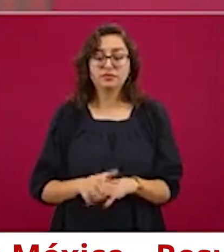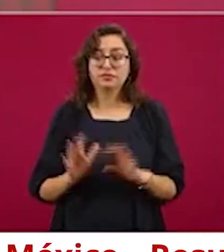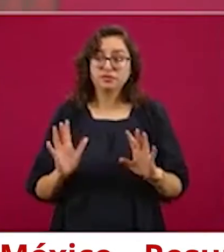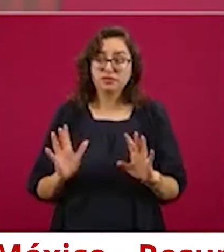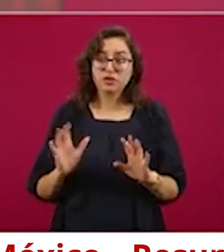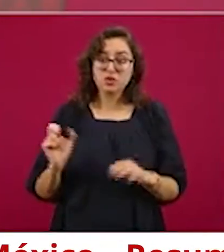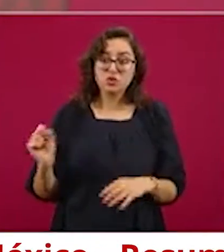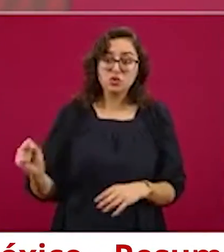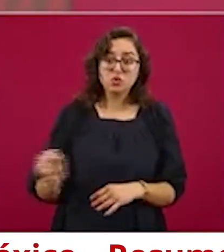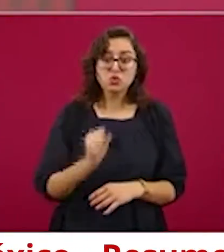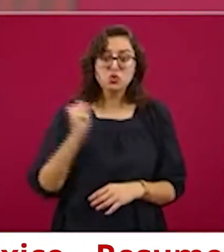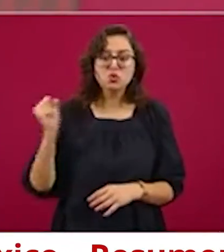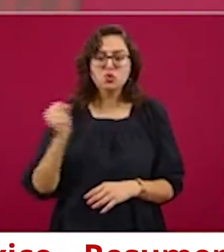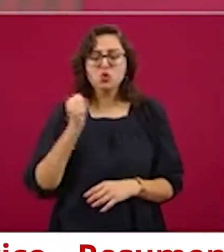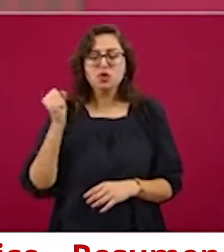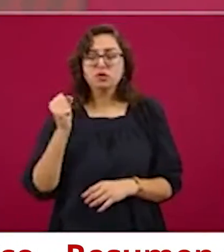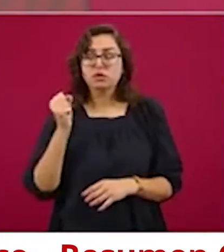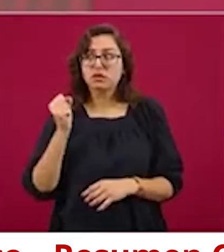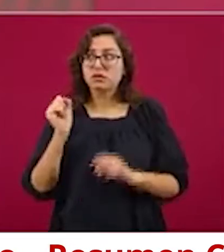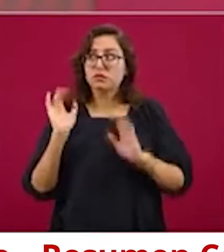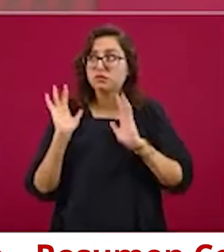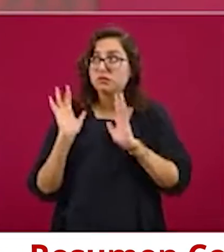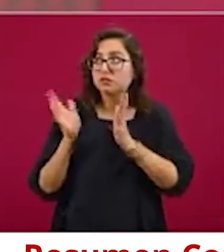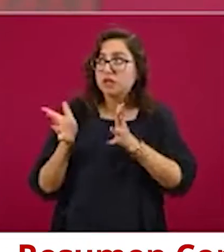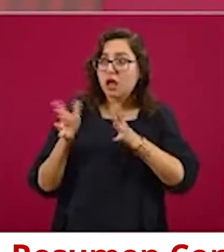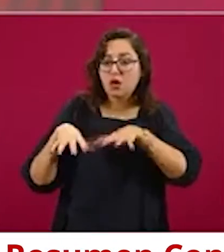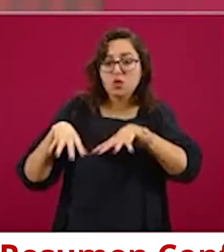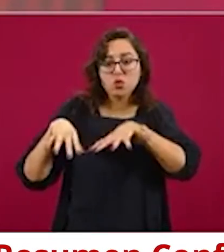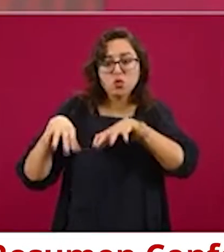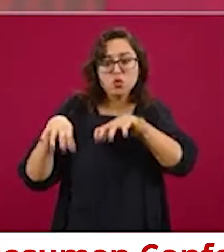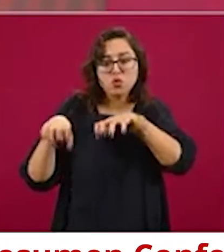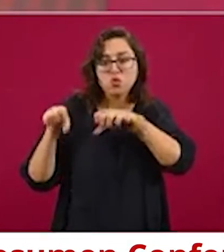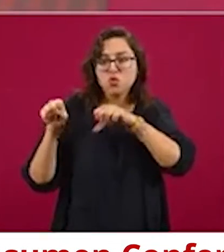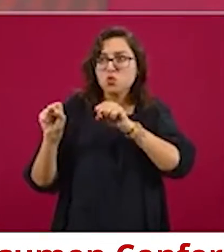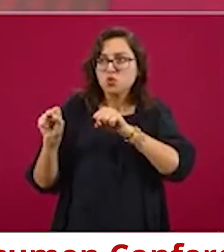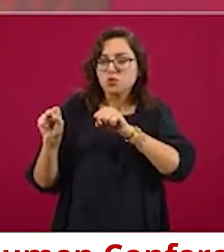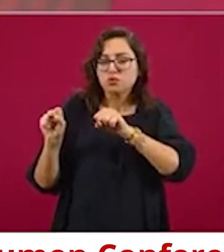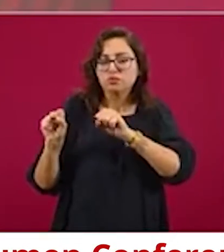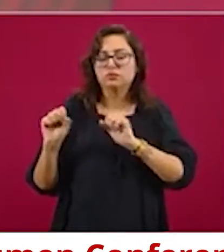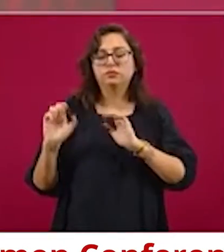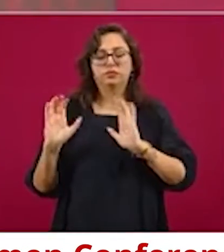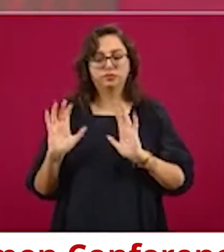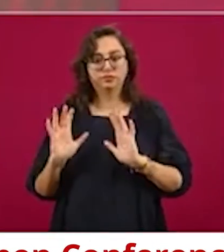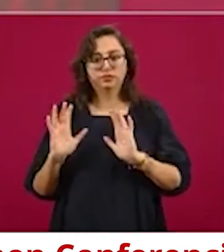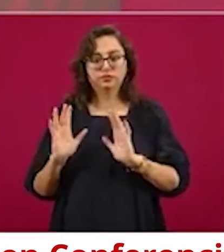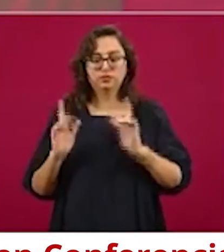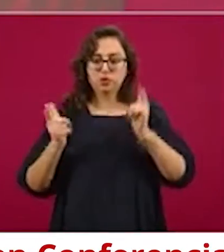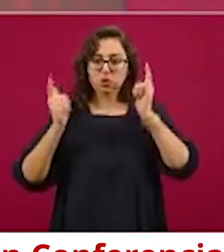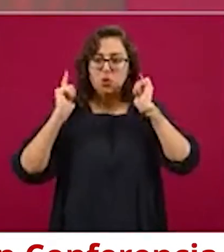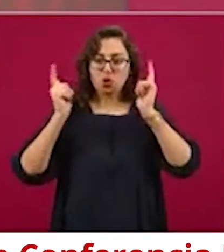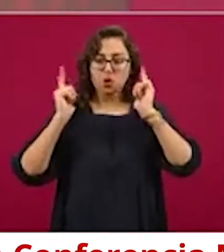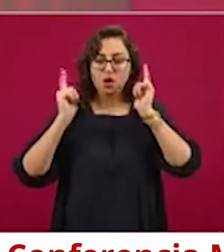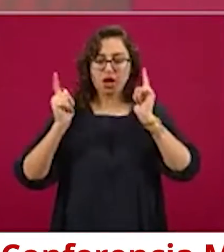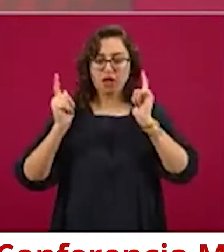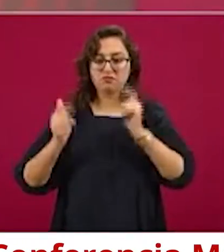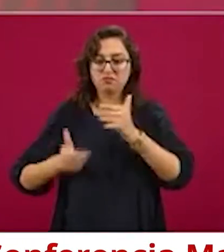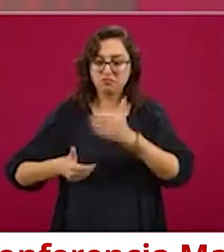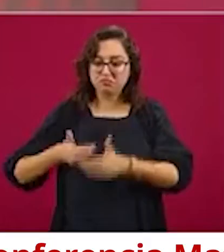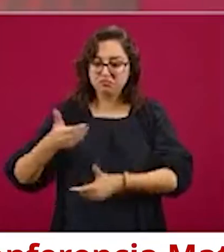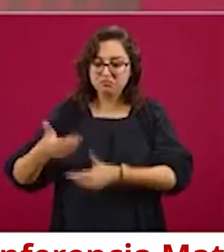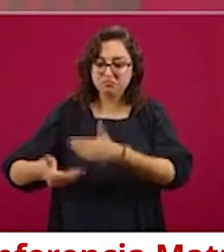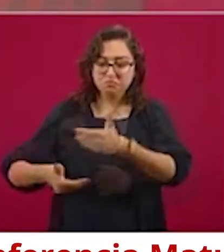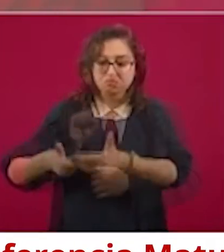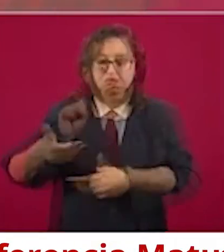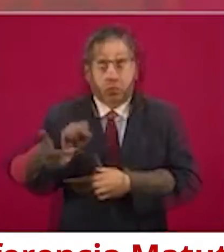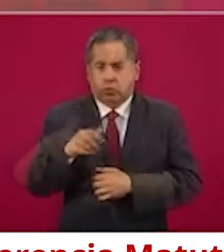ha dejado de llover y así se espera para los próximos